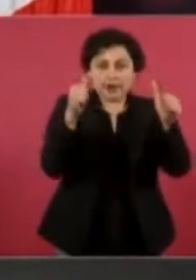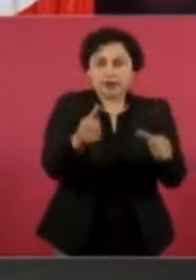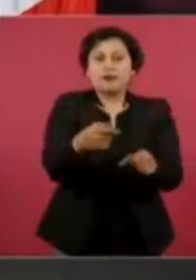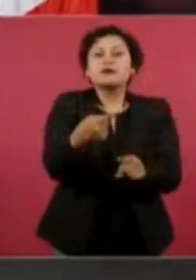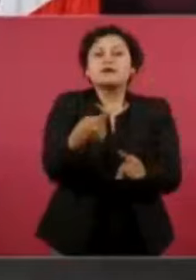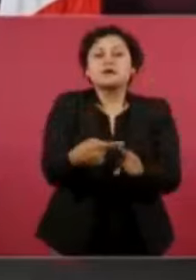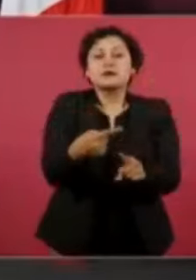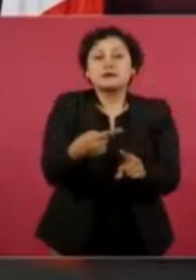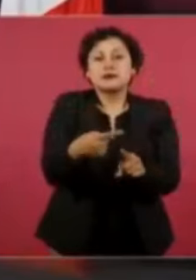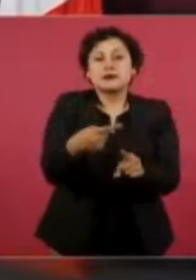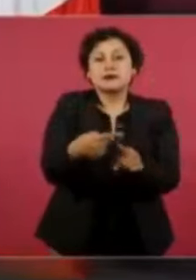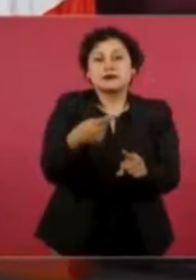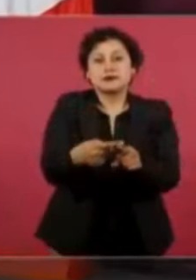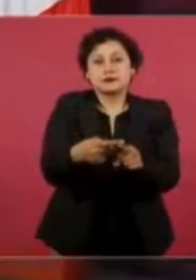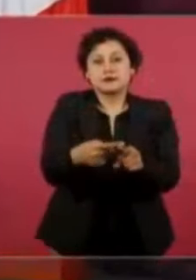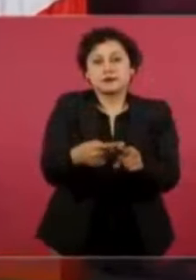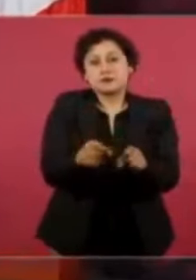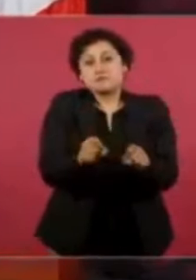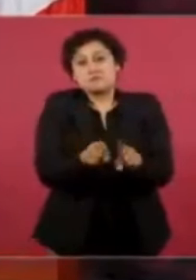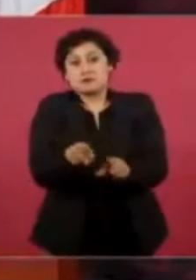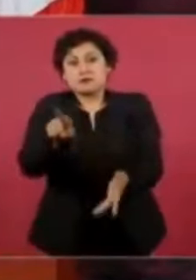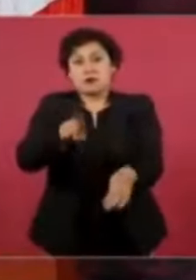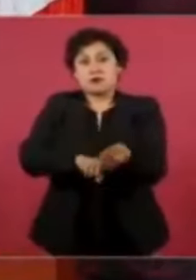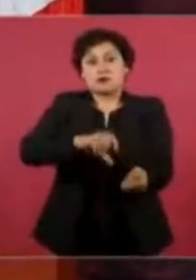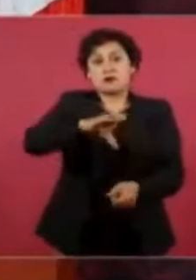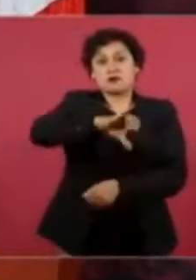es el consejo de la judicatura